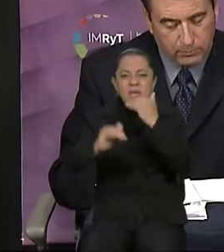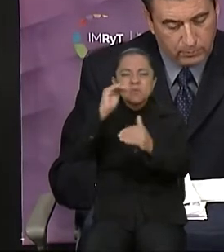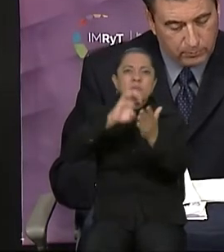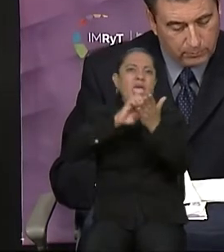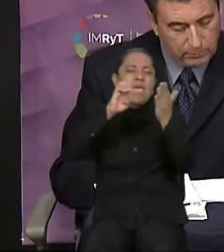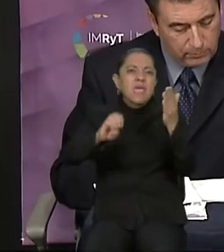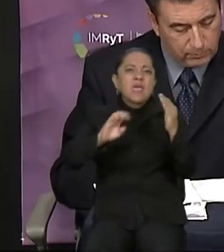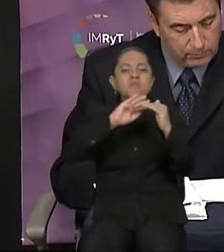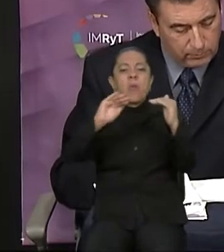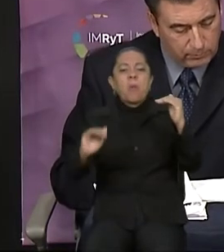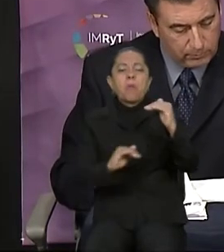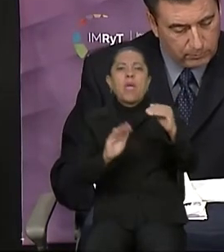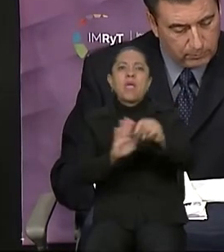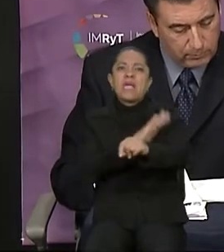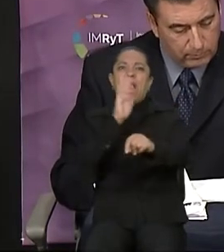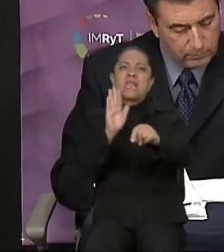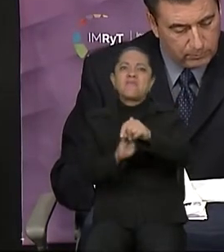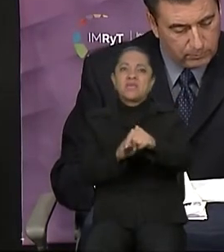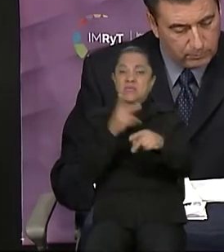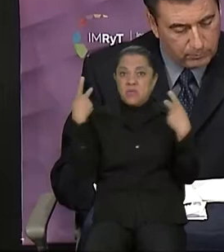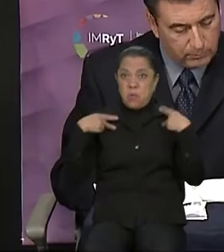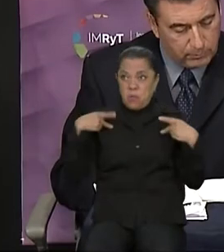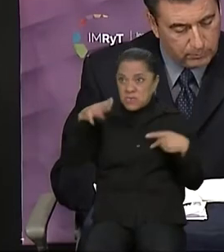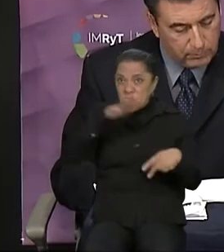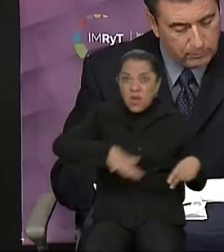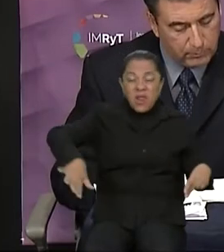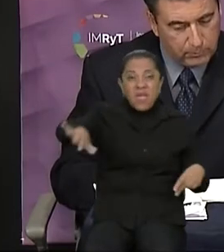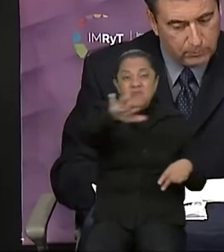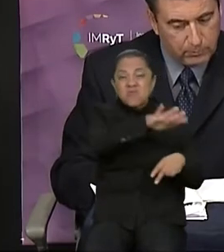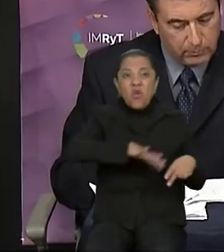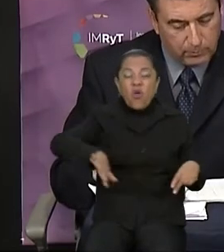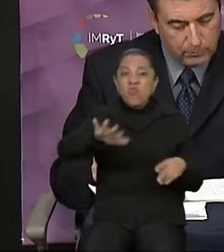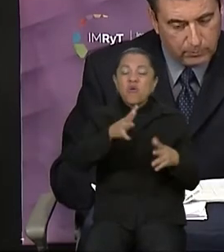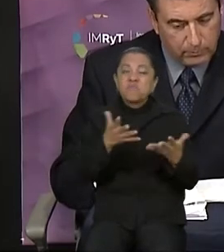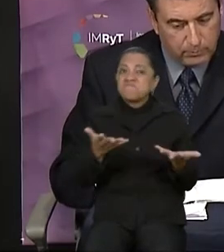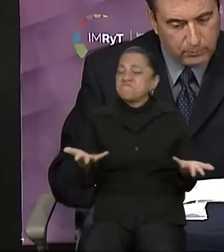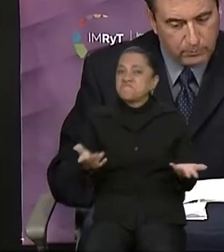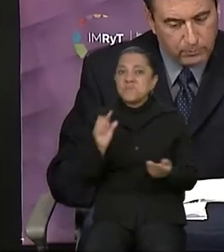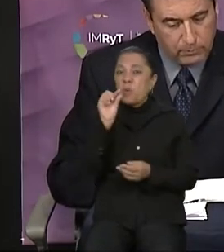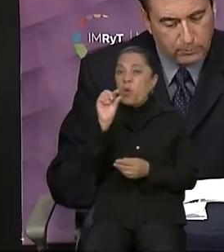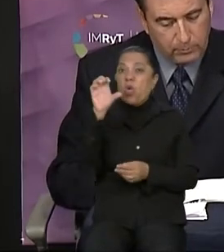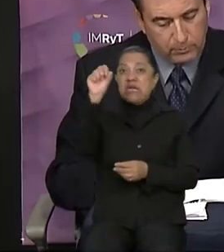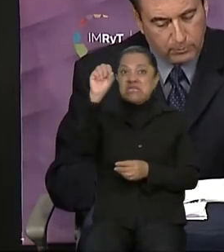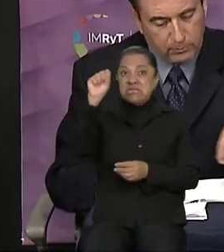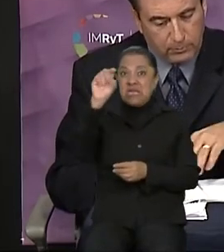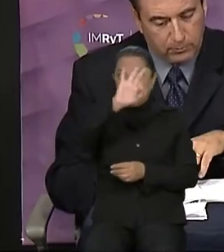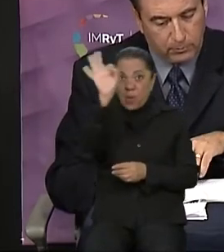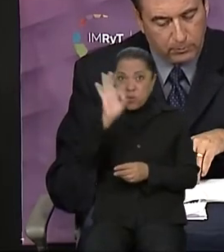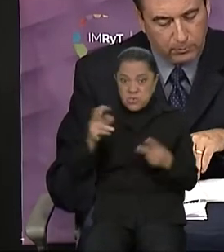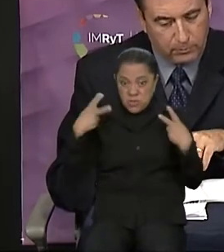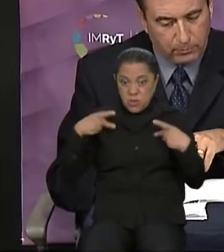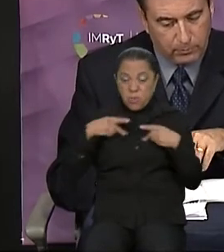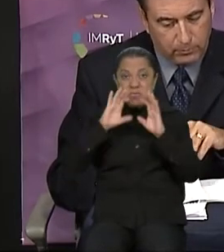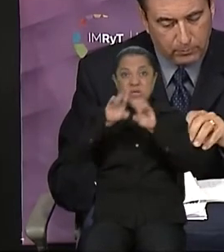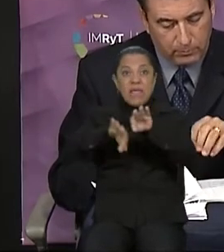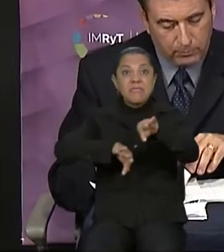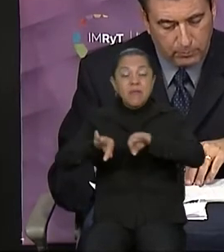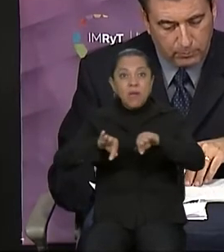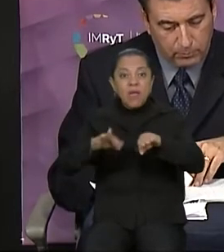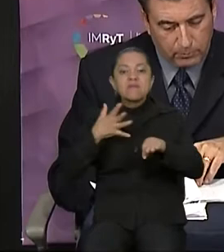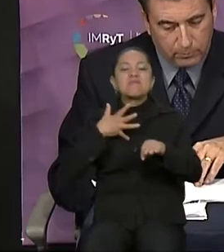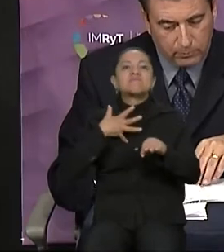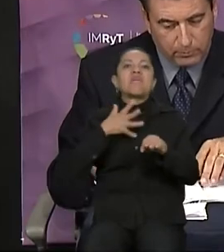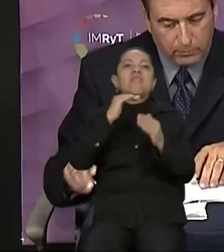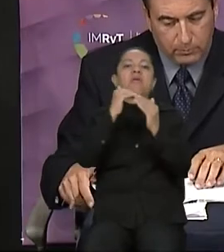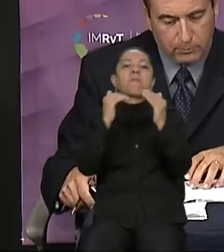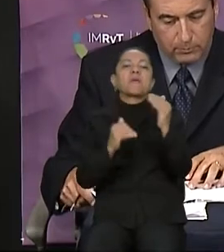calificación de su población. El 60% de la fuerza laboral tiene menos del bachillerato y esto